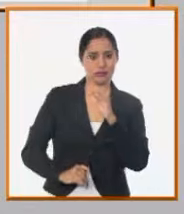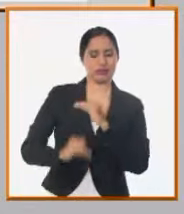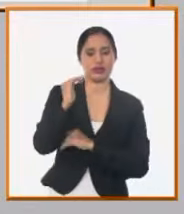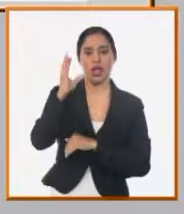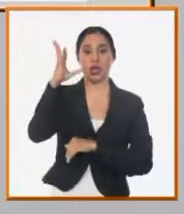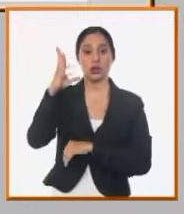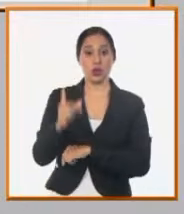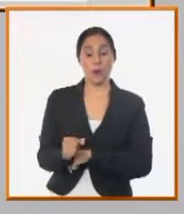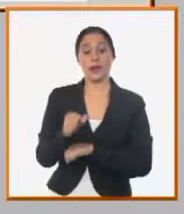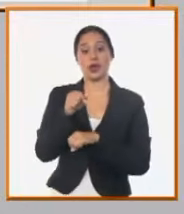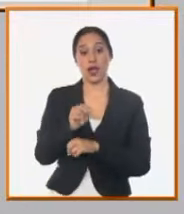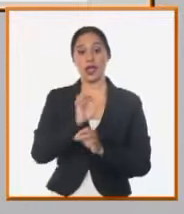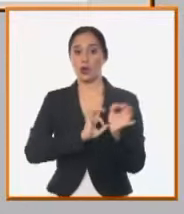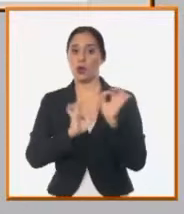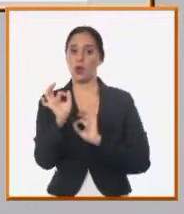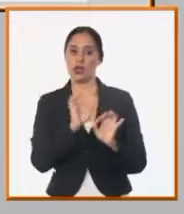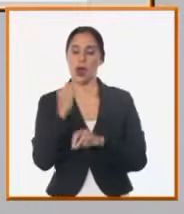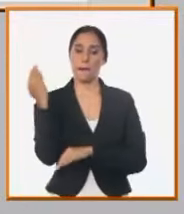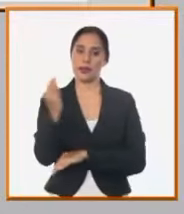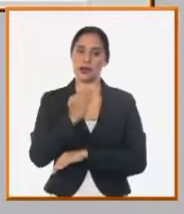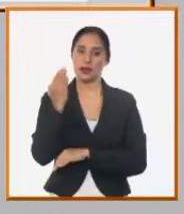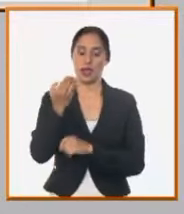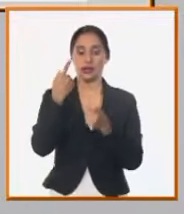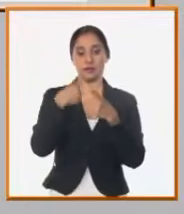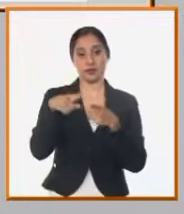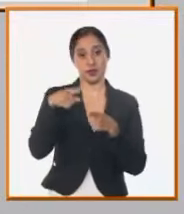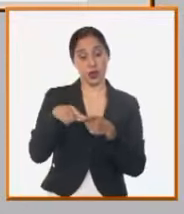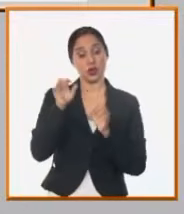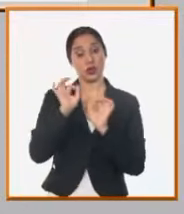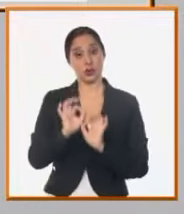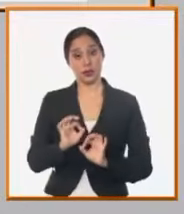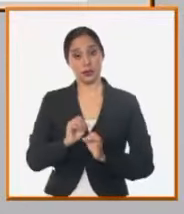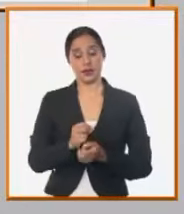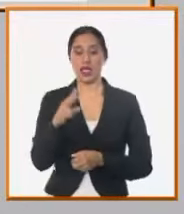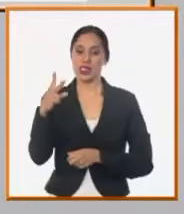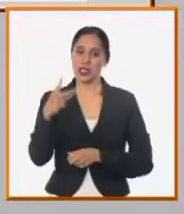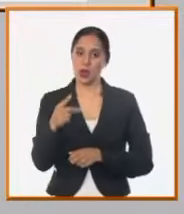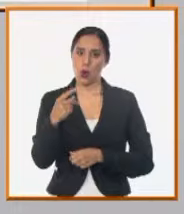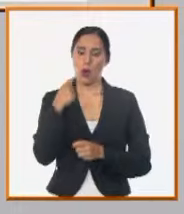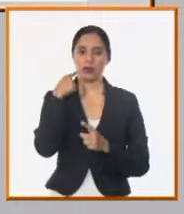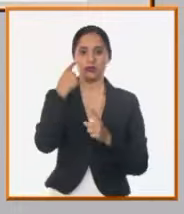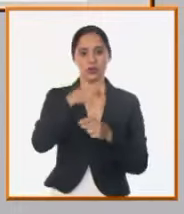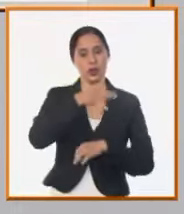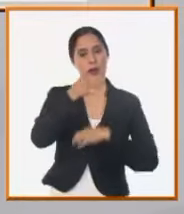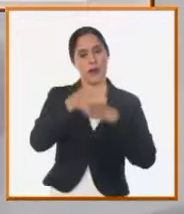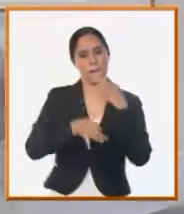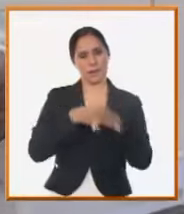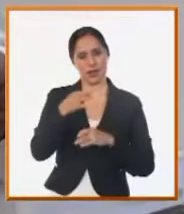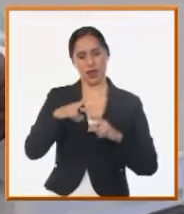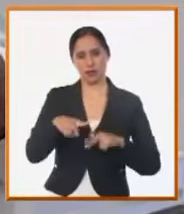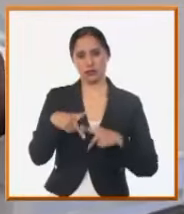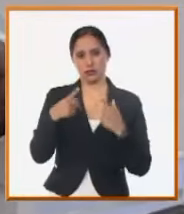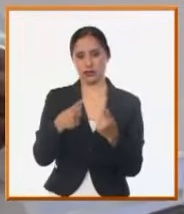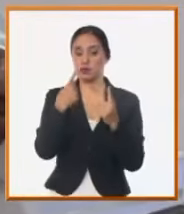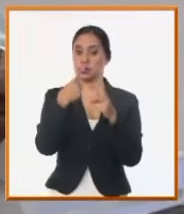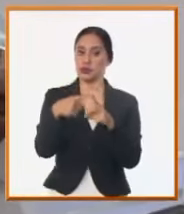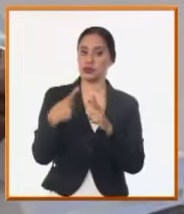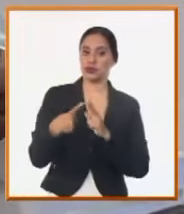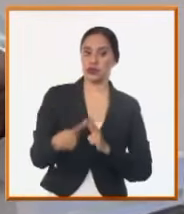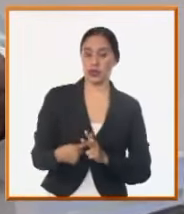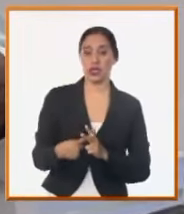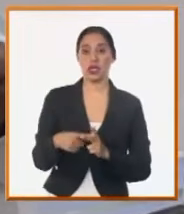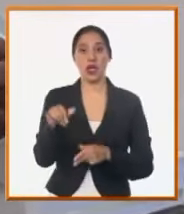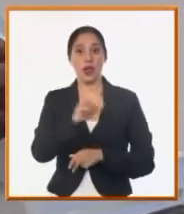con respecto a las obstrucciones hay dos aspectos que inciden directamente tienen que ver también con la